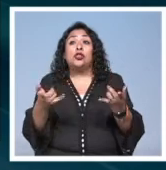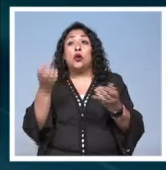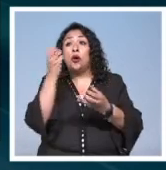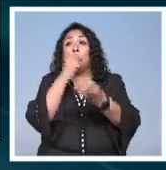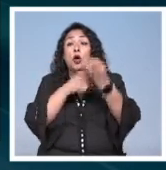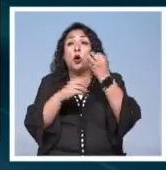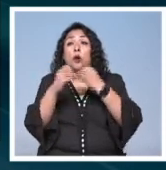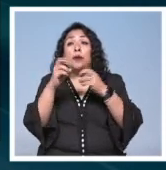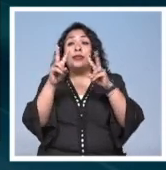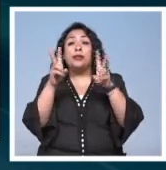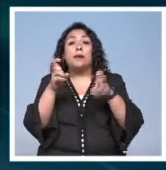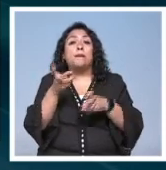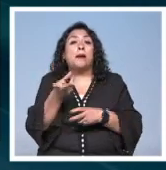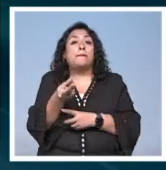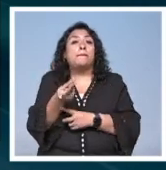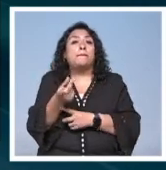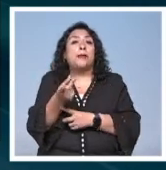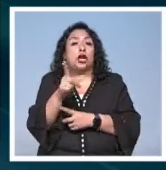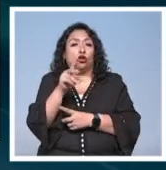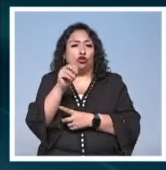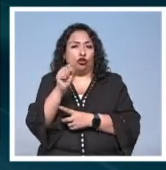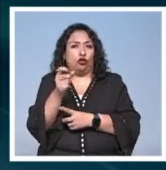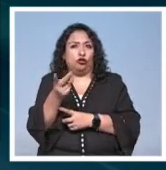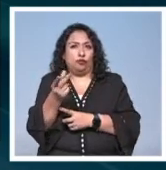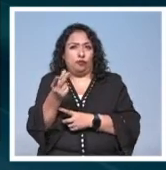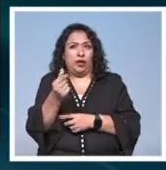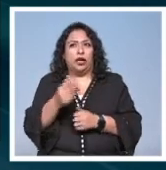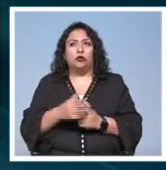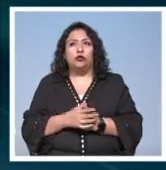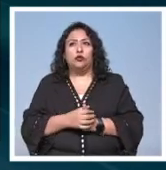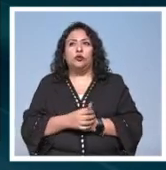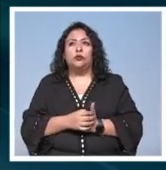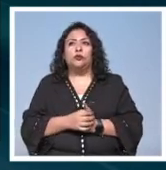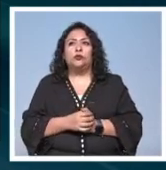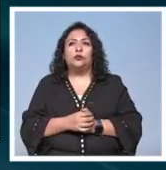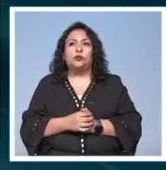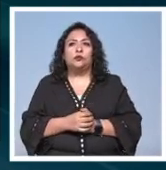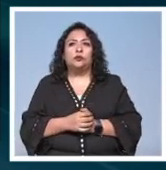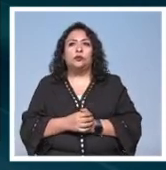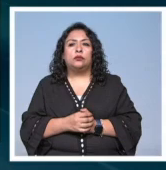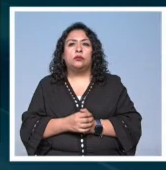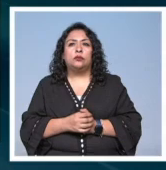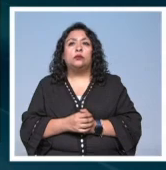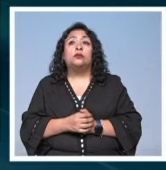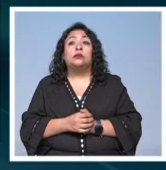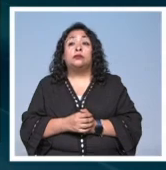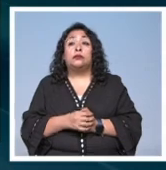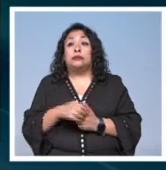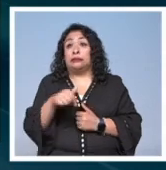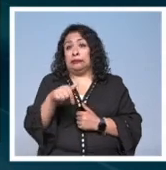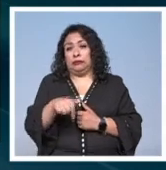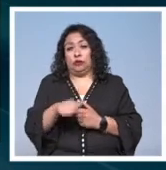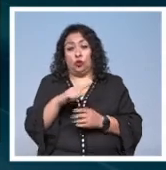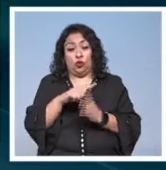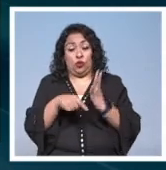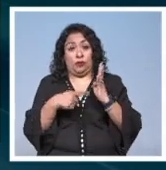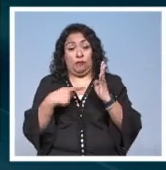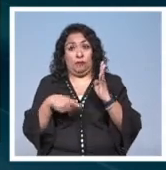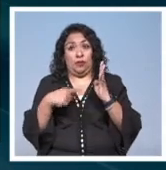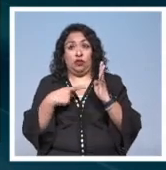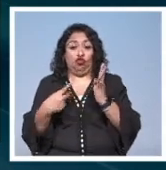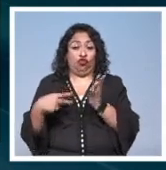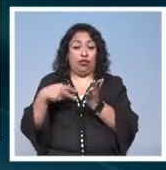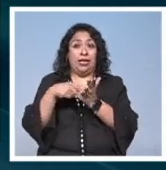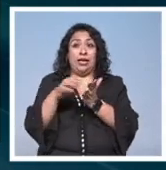teatro Los Perros. ¿Cómo se ve que tu mamá no tomaste los golpes cuando estaba esperando? Aquí estamos cuatro personajes en